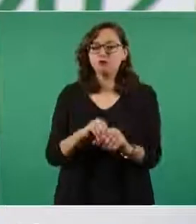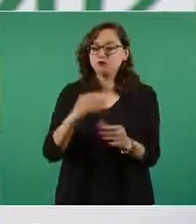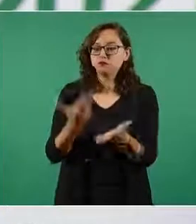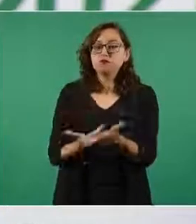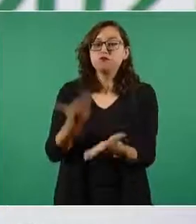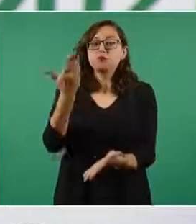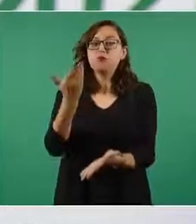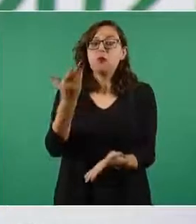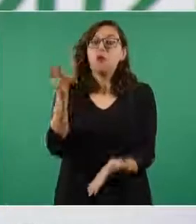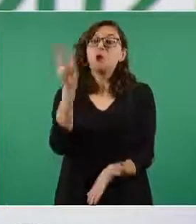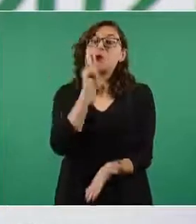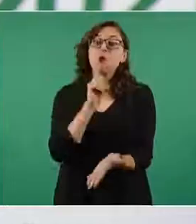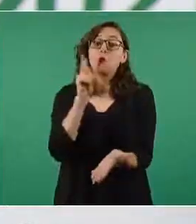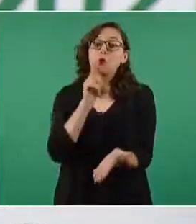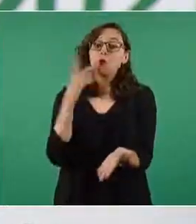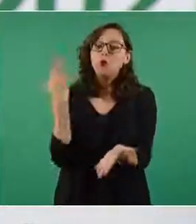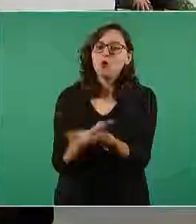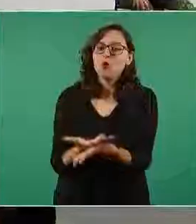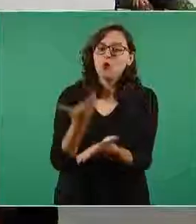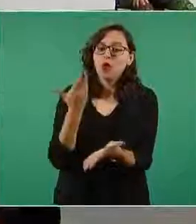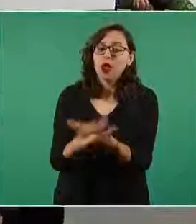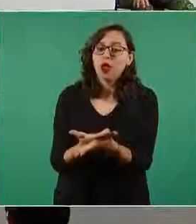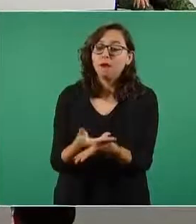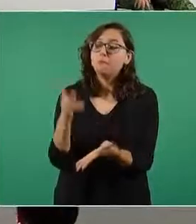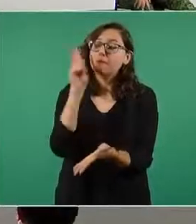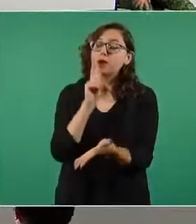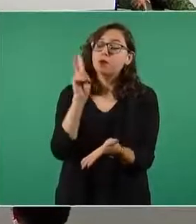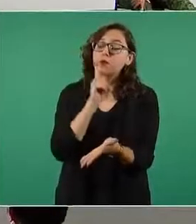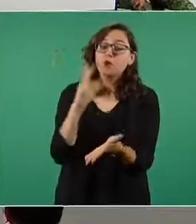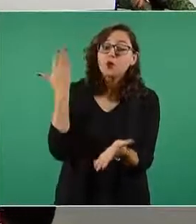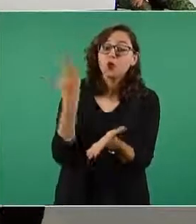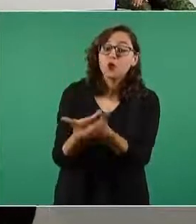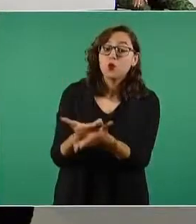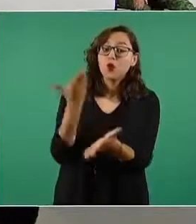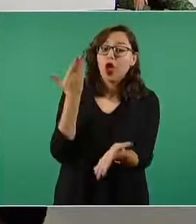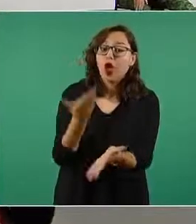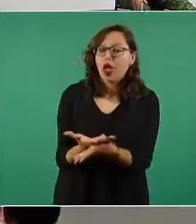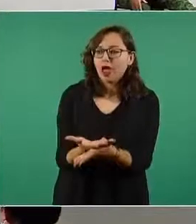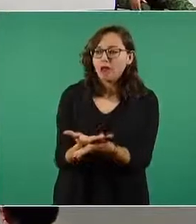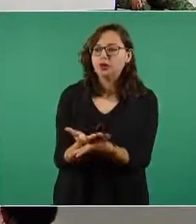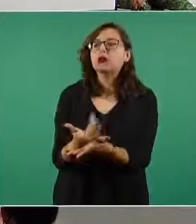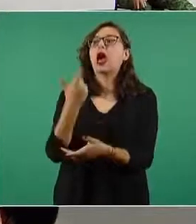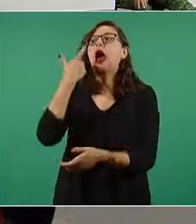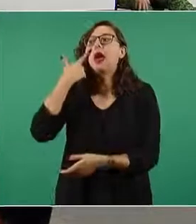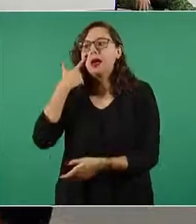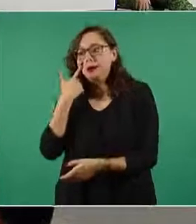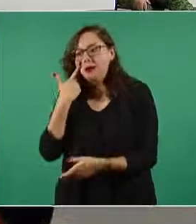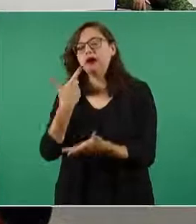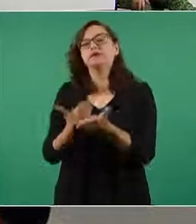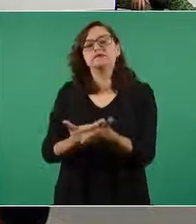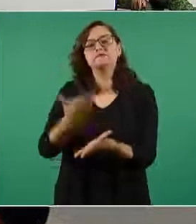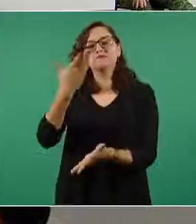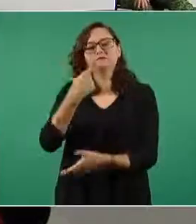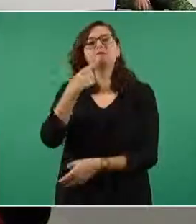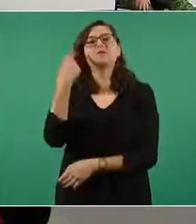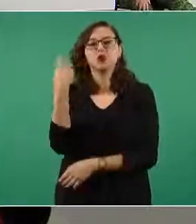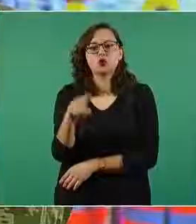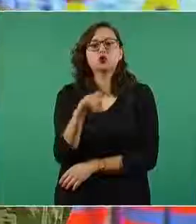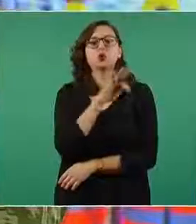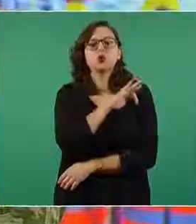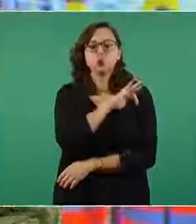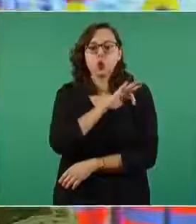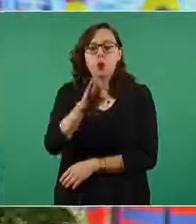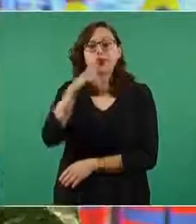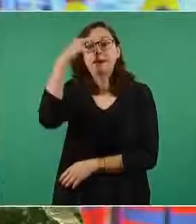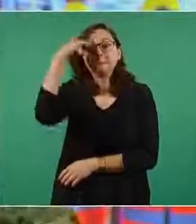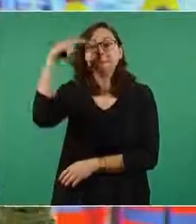pruebas las pruebas y la evidencia documental que permita interponer la denuncia ante los autores competentes para